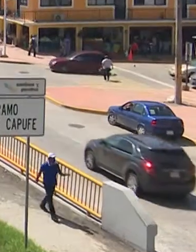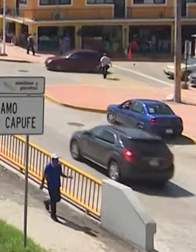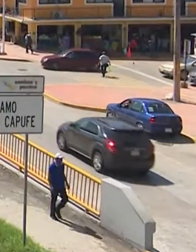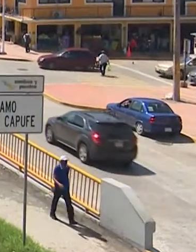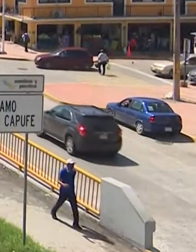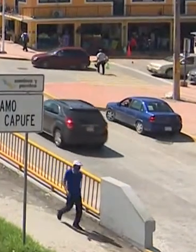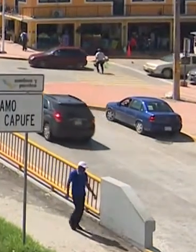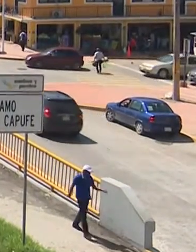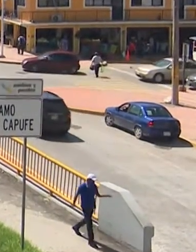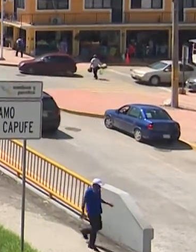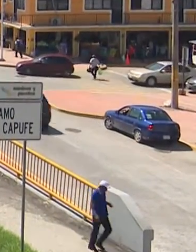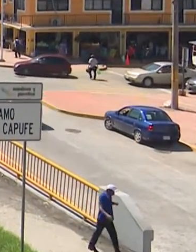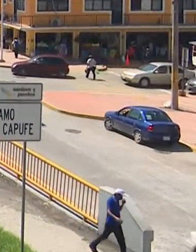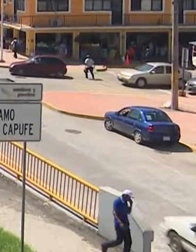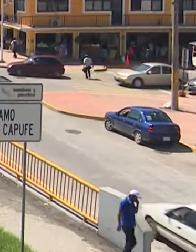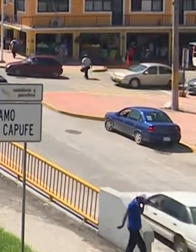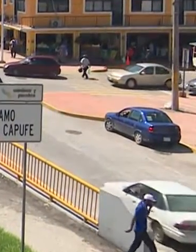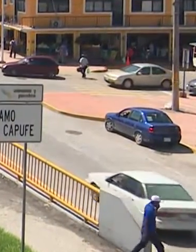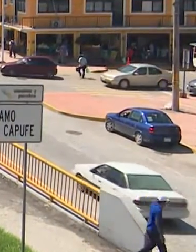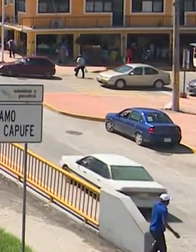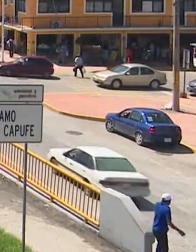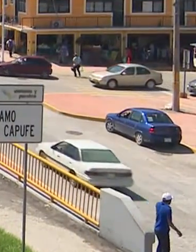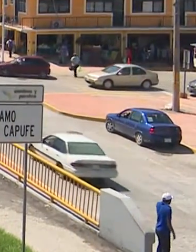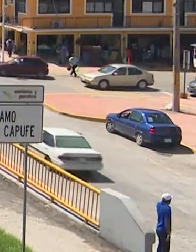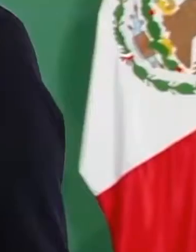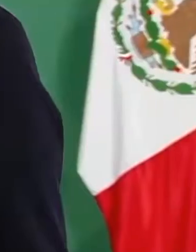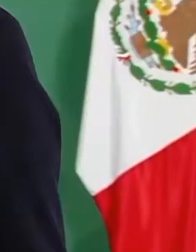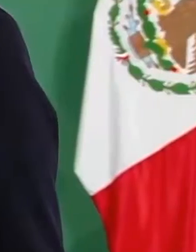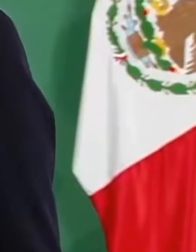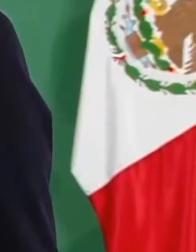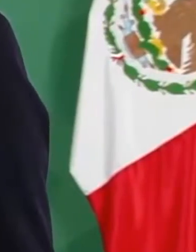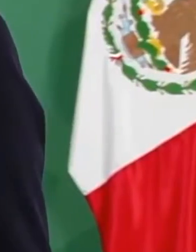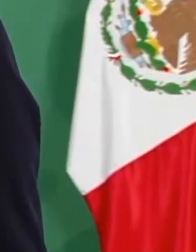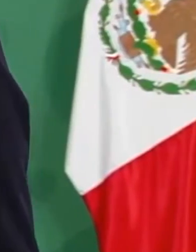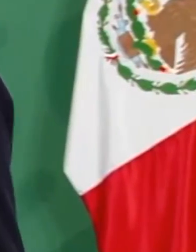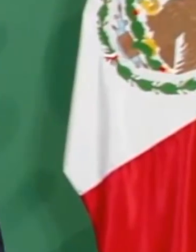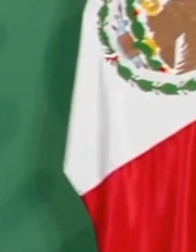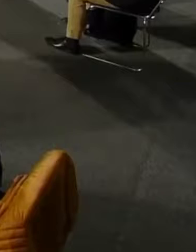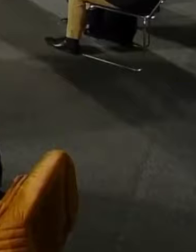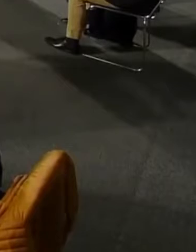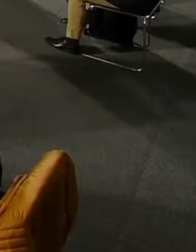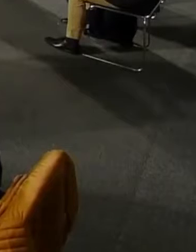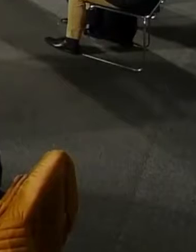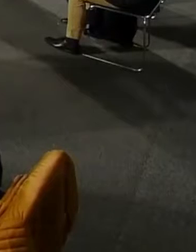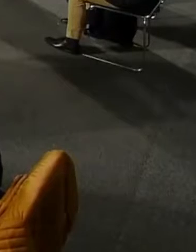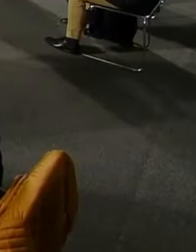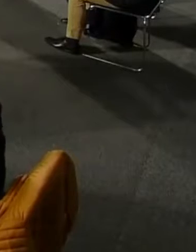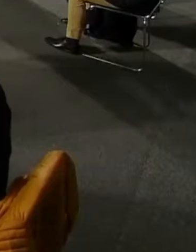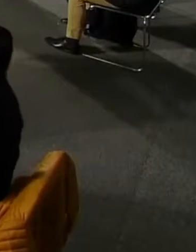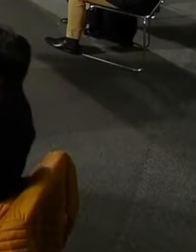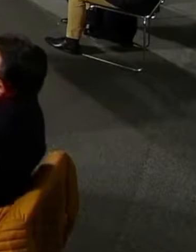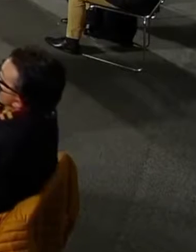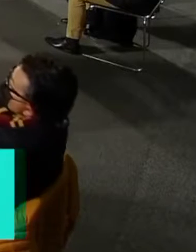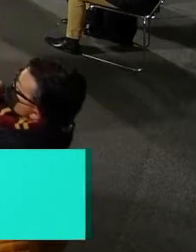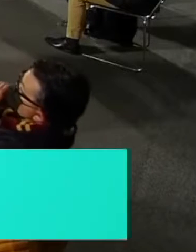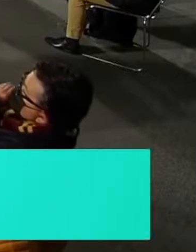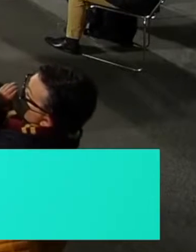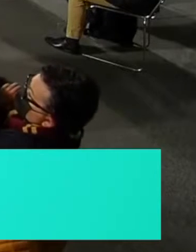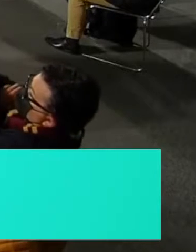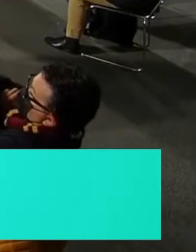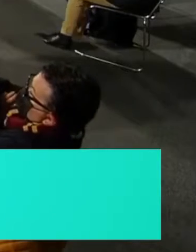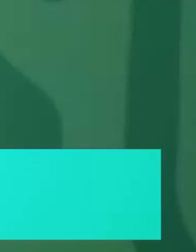Estabasqueña se realizará la reunión del Gabinete de Seguridad y la Conferencia de Prensa Matutina. Esta reunión se va a llevar a cabo